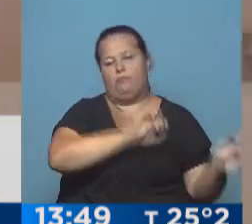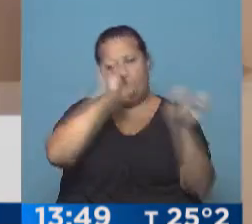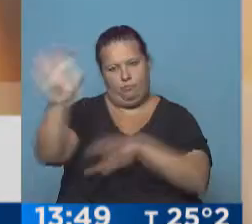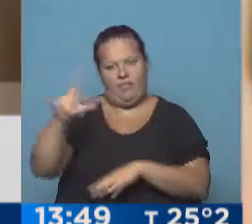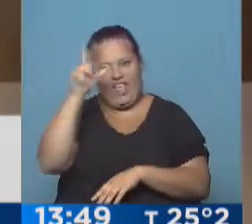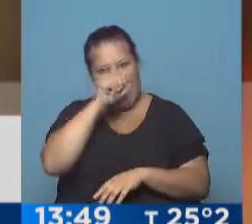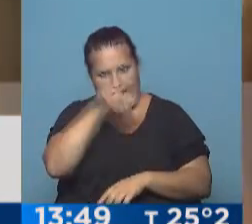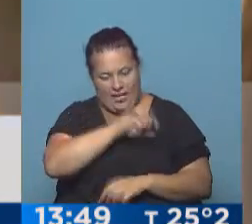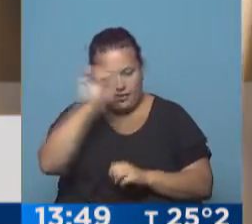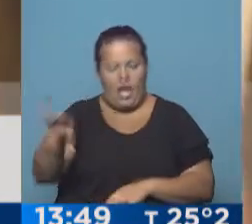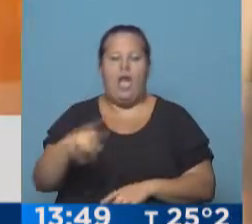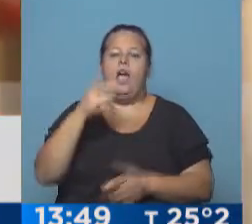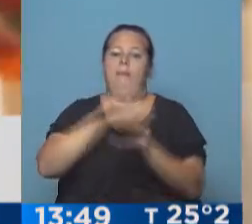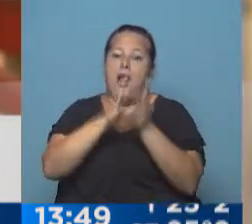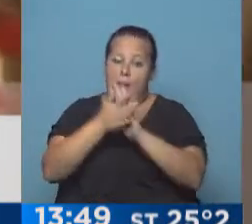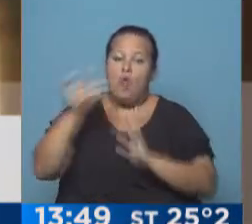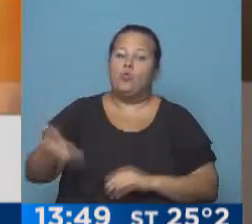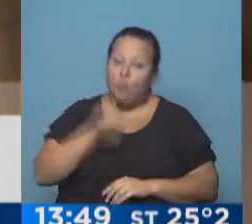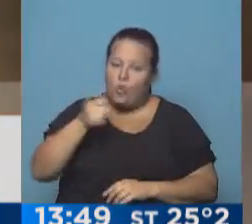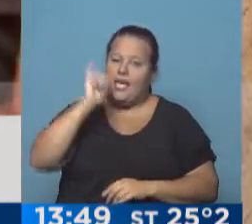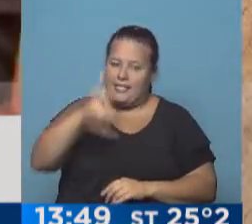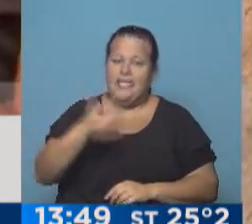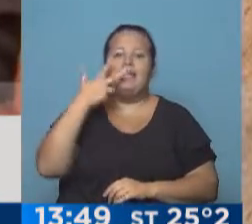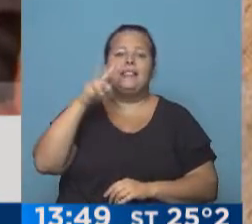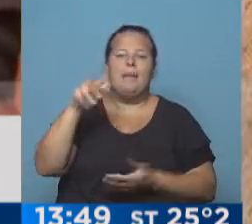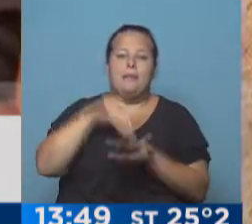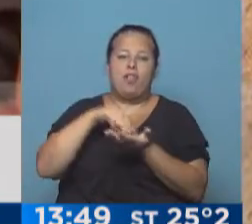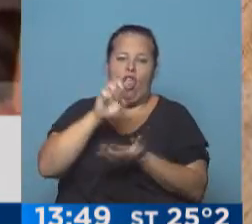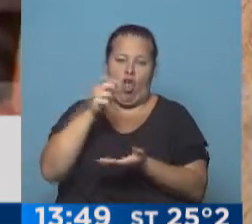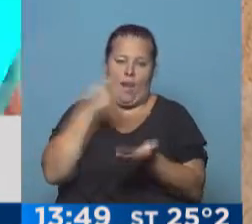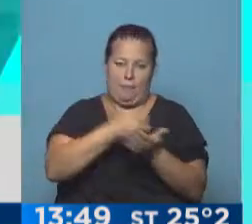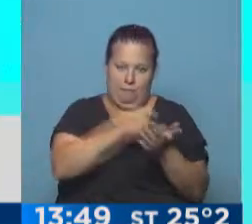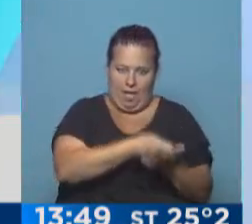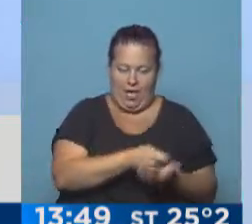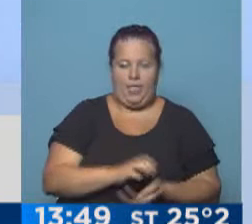costas griegas. A cambio, Turquía recibirá 3.000 millones de dólares.